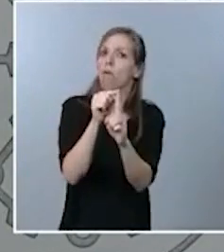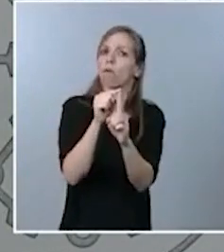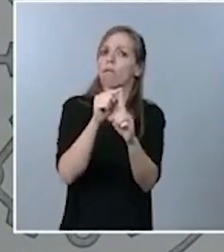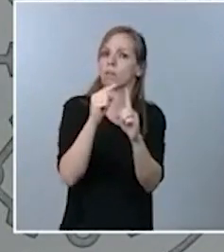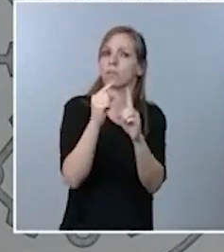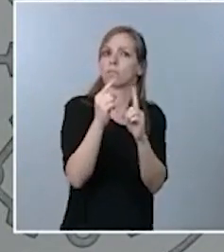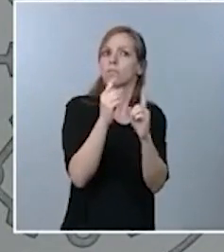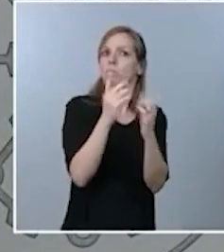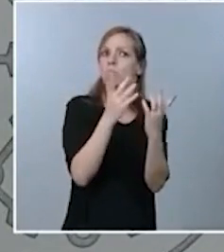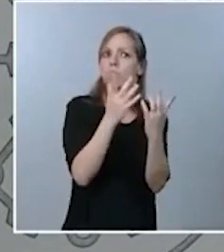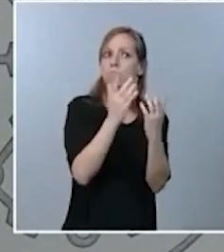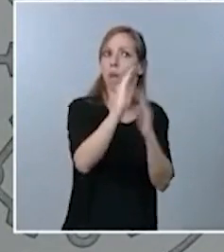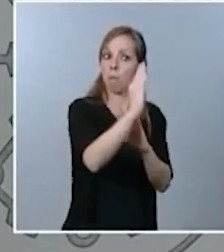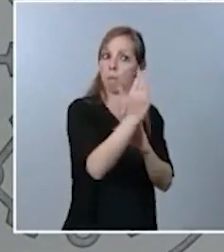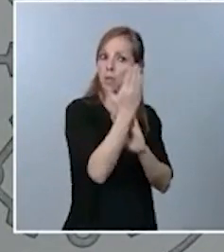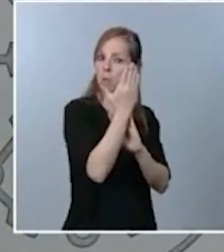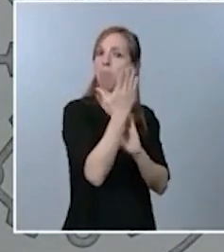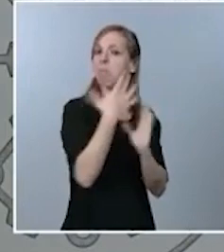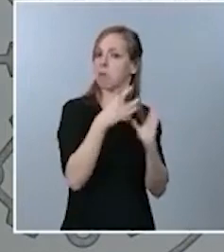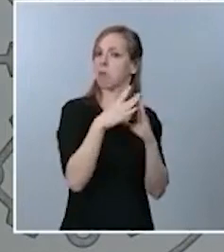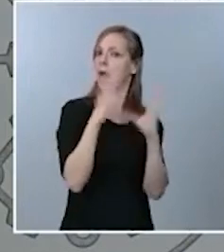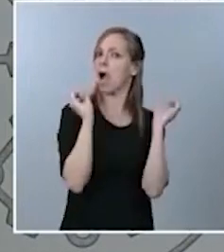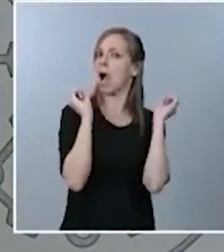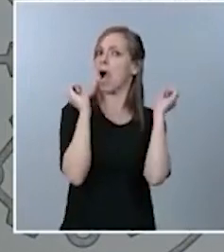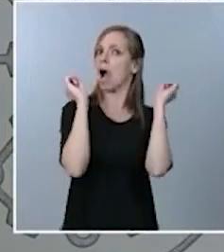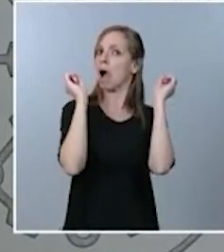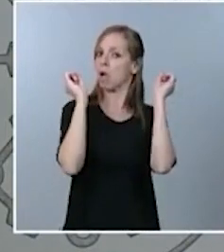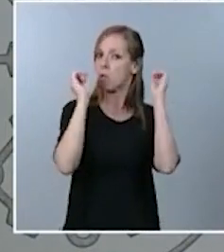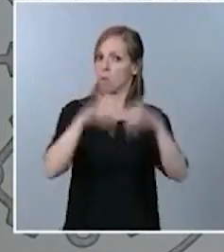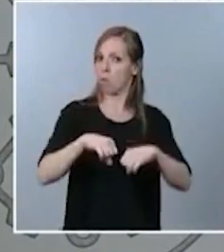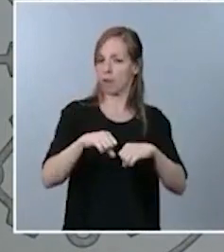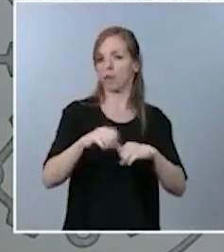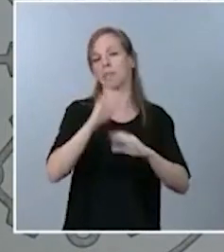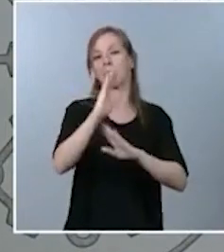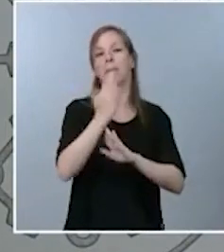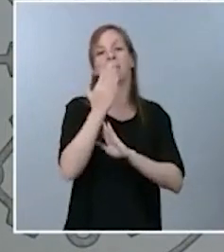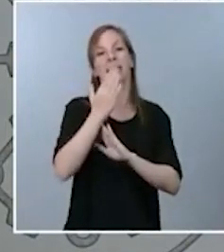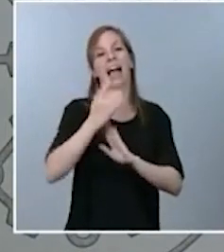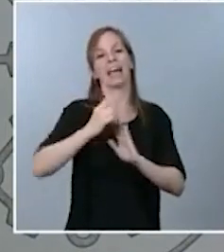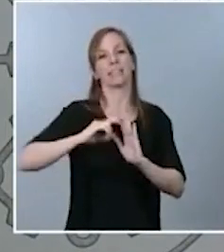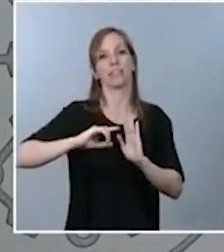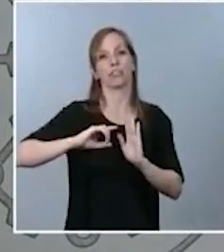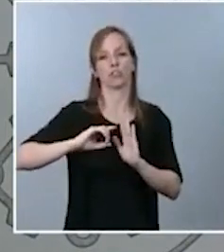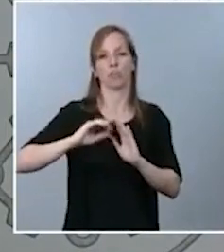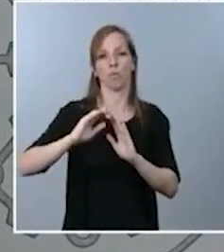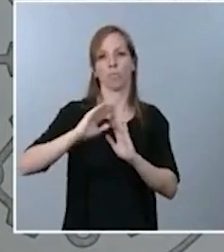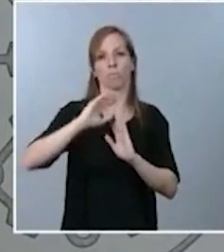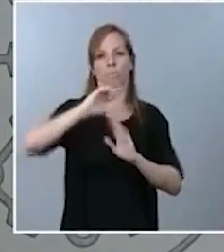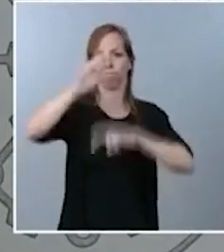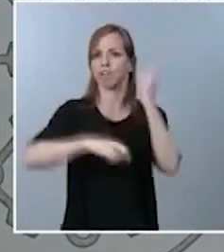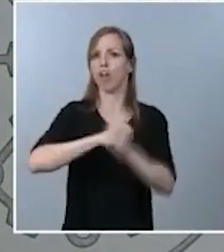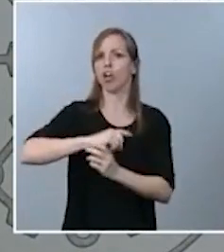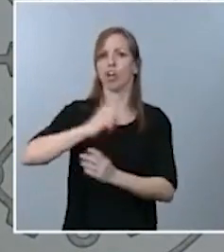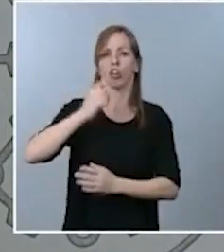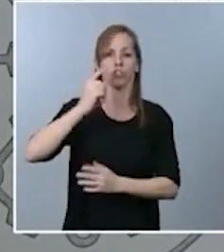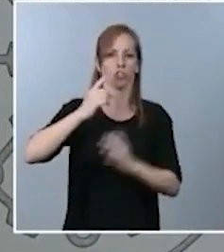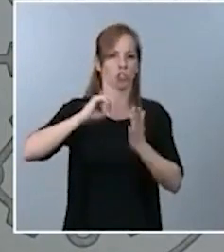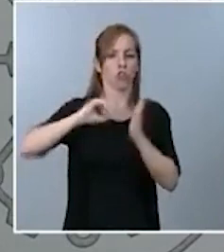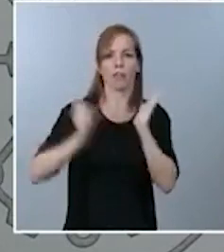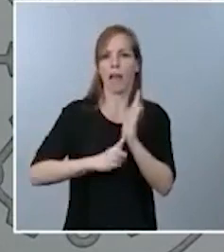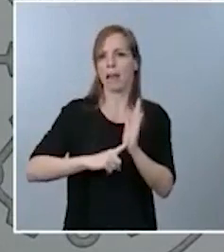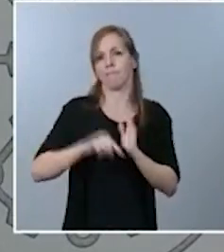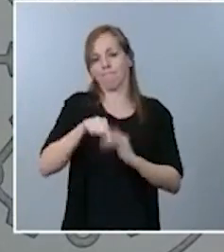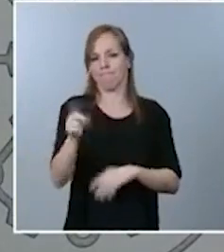presentado enmienda a la totalidad, como ustedes entenderán, prioritarios y preferentes en el estudio y en la tramitación